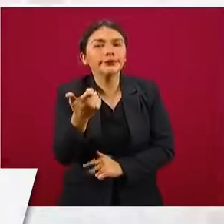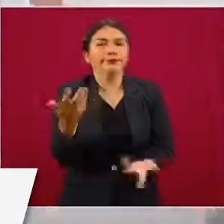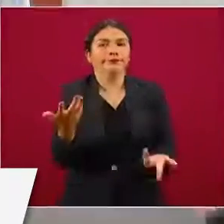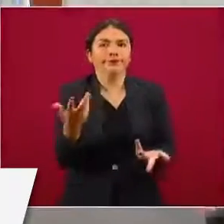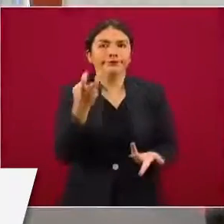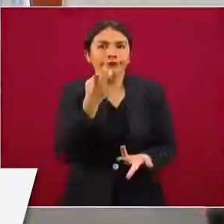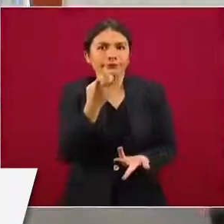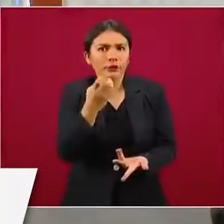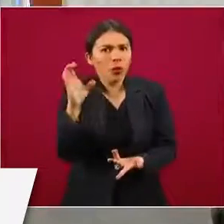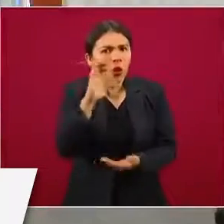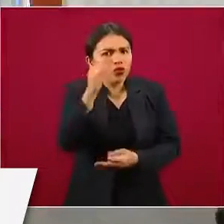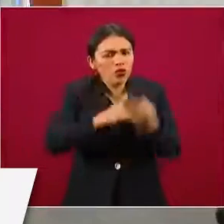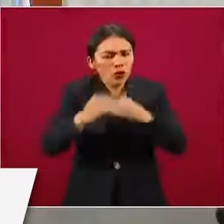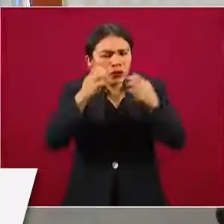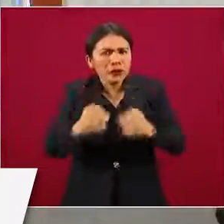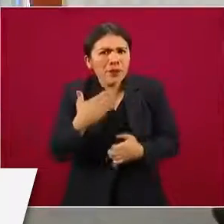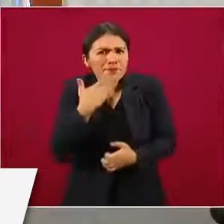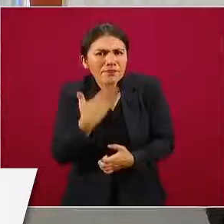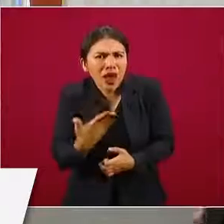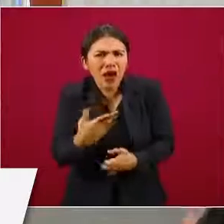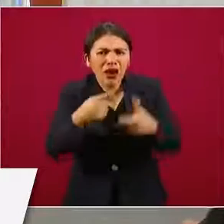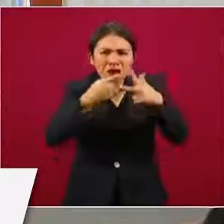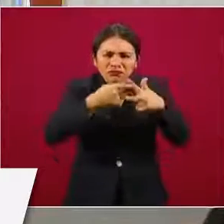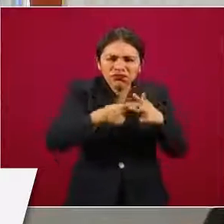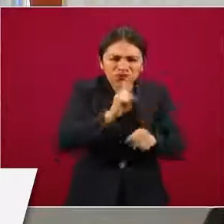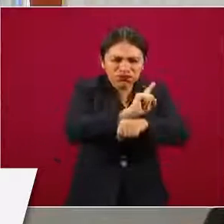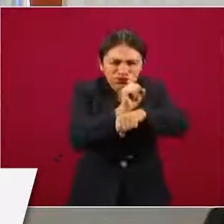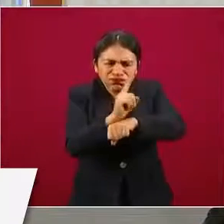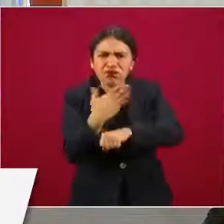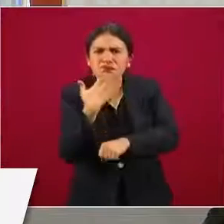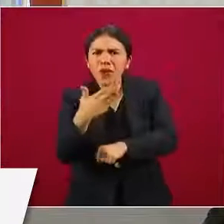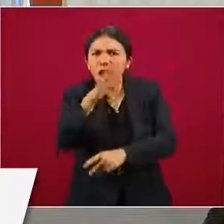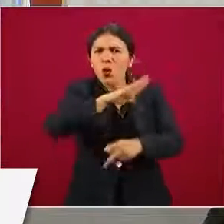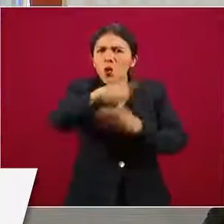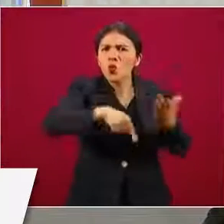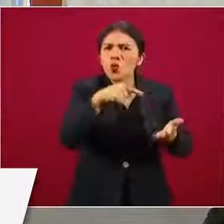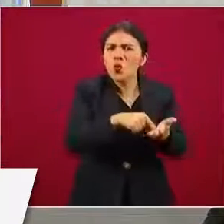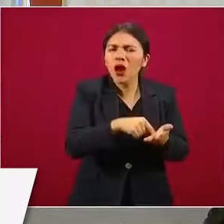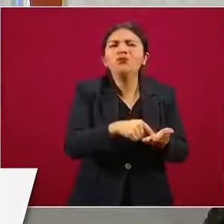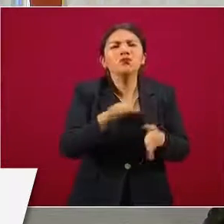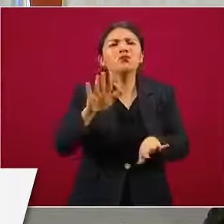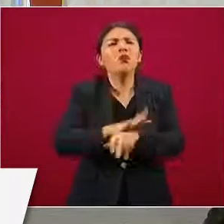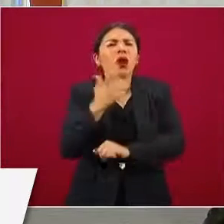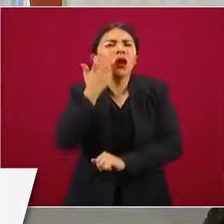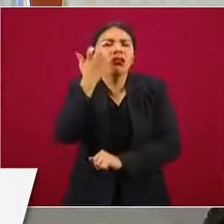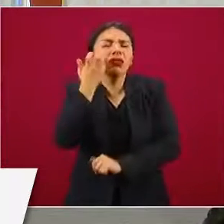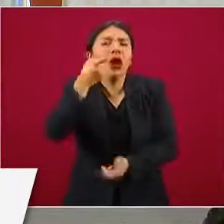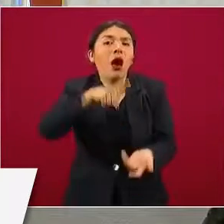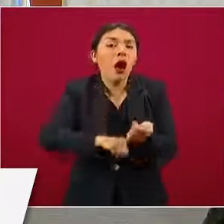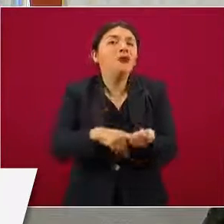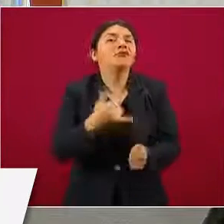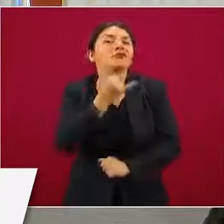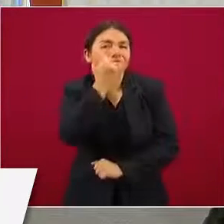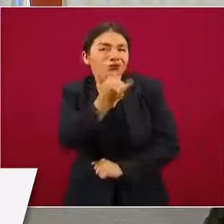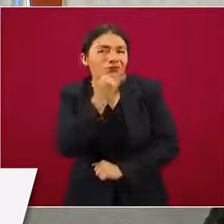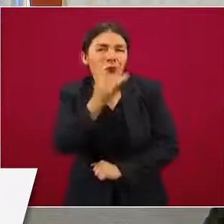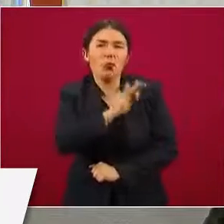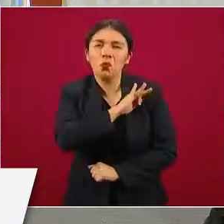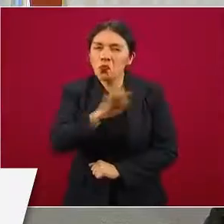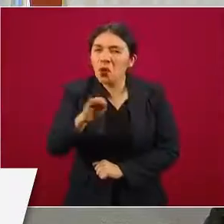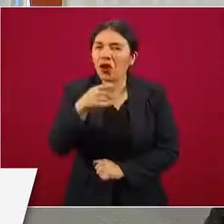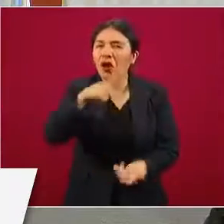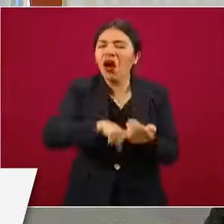cuando todo estaba bien calibrado y en orden en la gasera, lo cual nos indica que muy probablemente